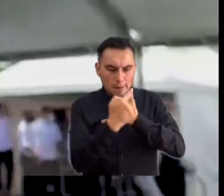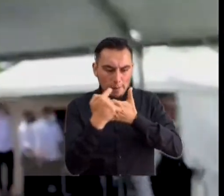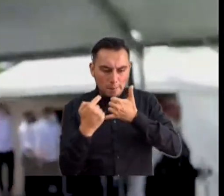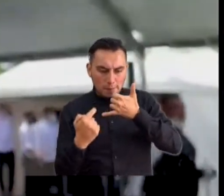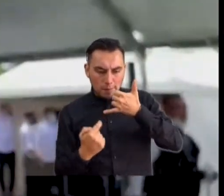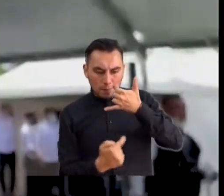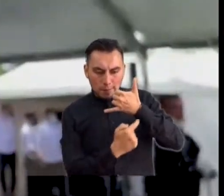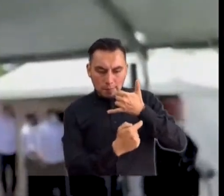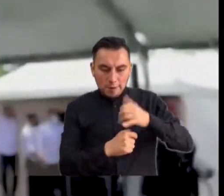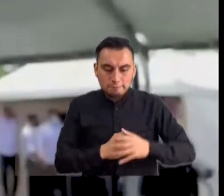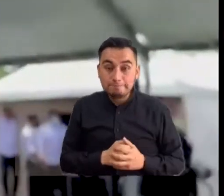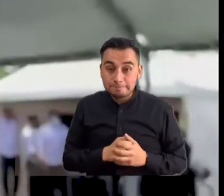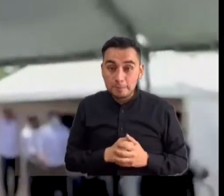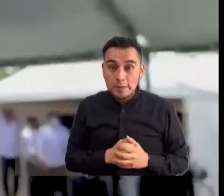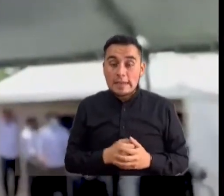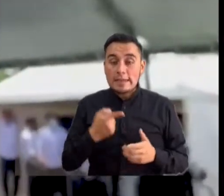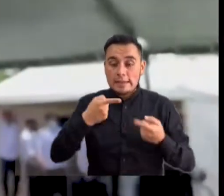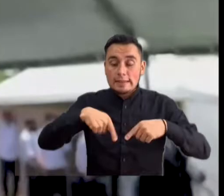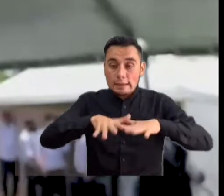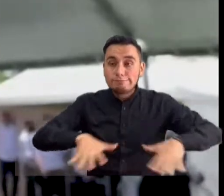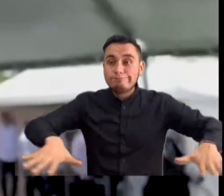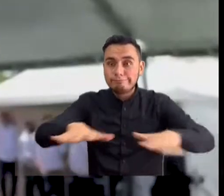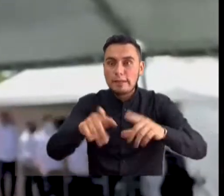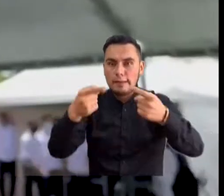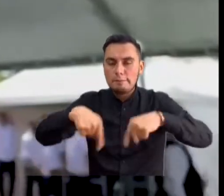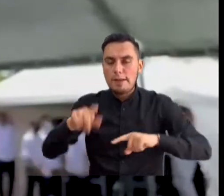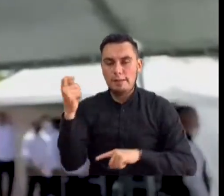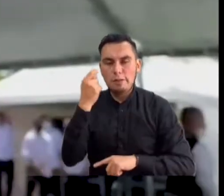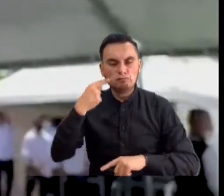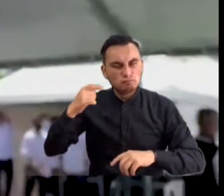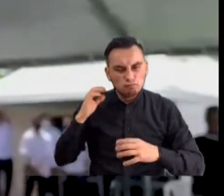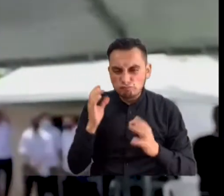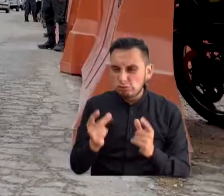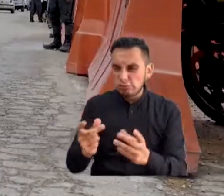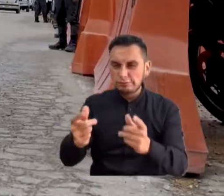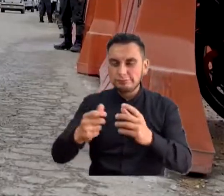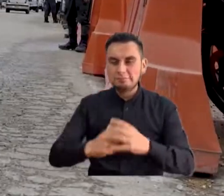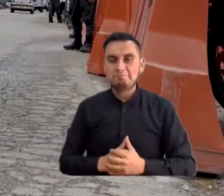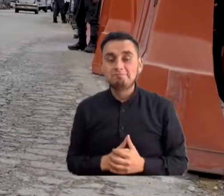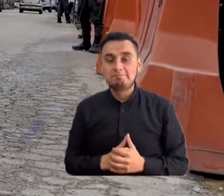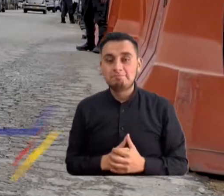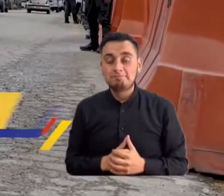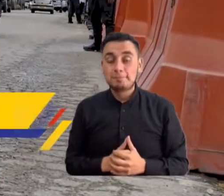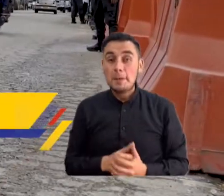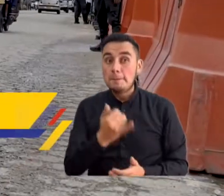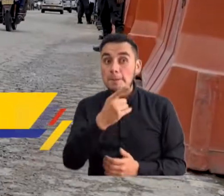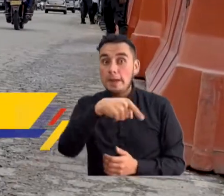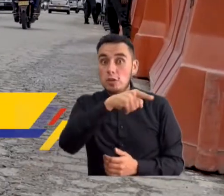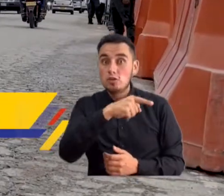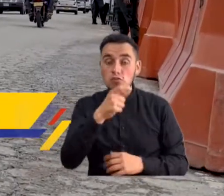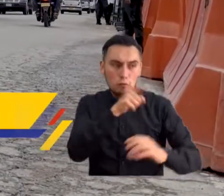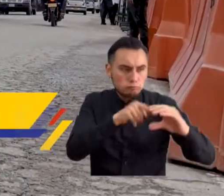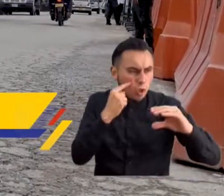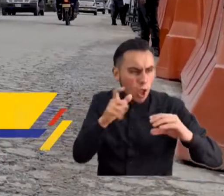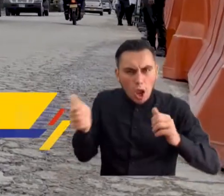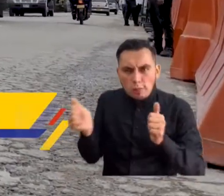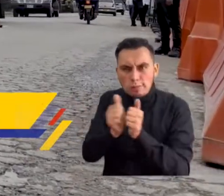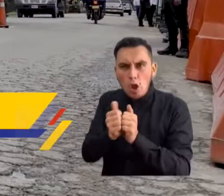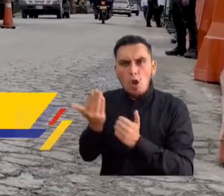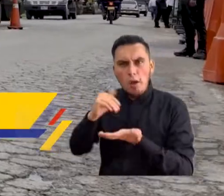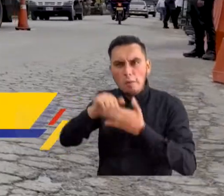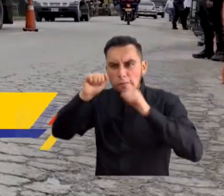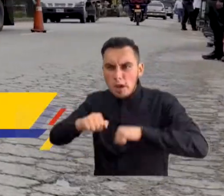país y pues aquí en la Maya Vial del Meta lo vamos a hacer en tiempo real. Gracias al acompañamiento de la Contraloría General